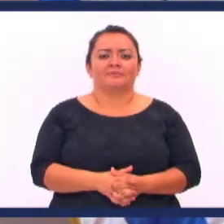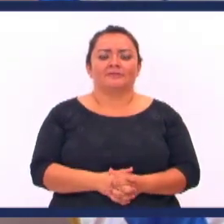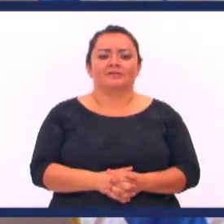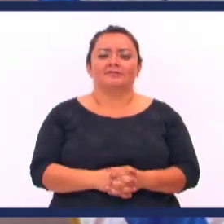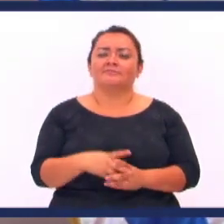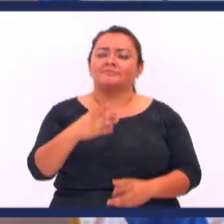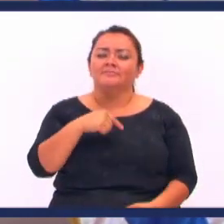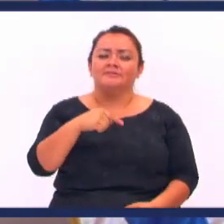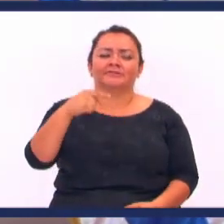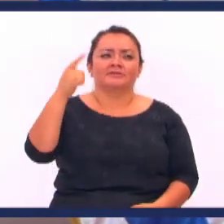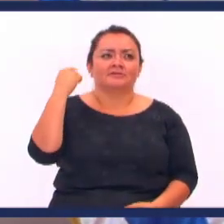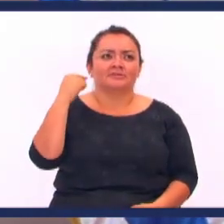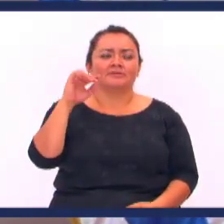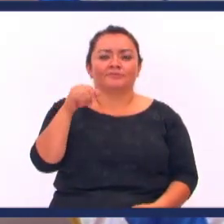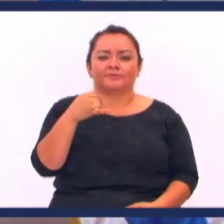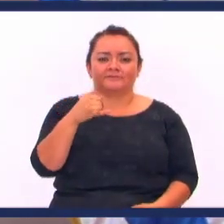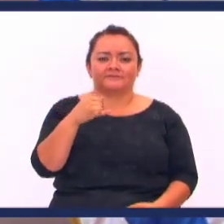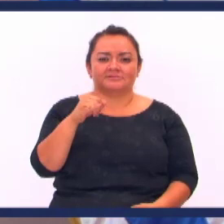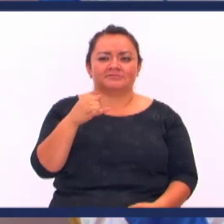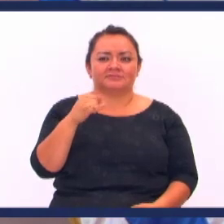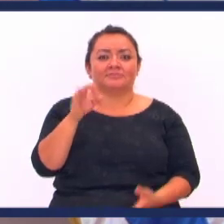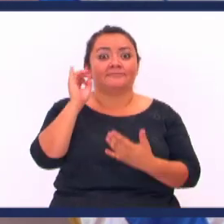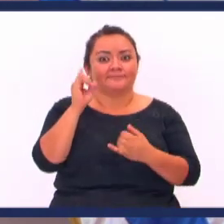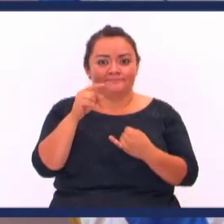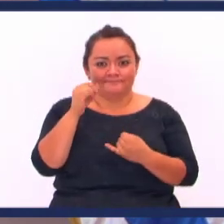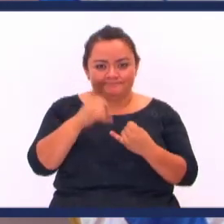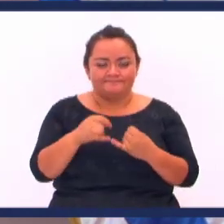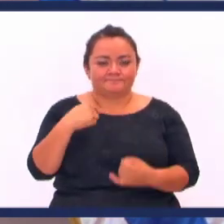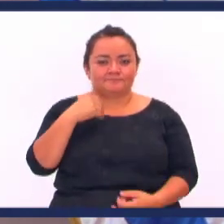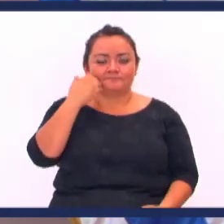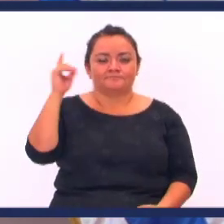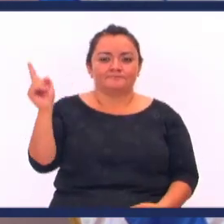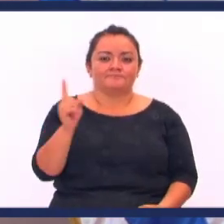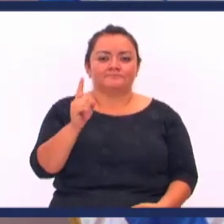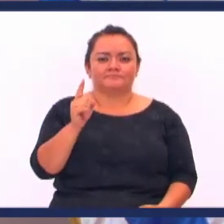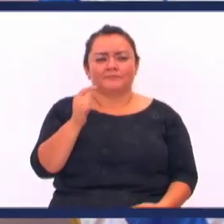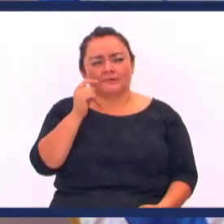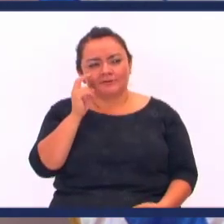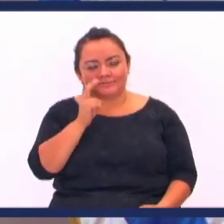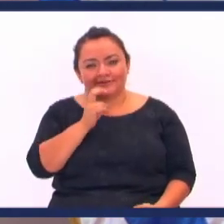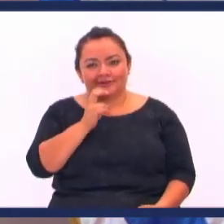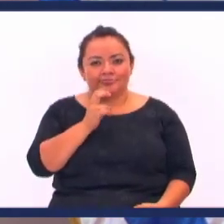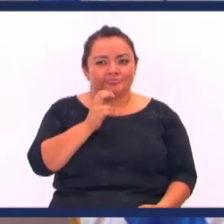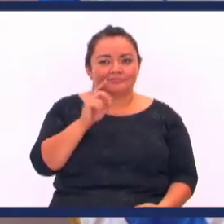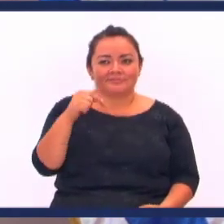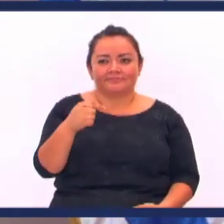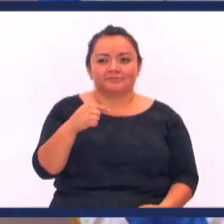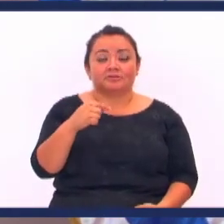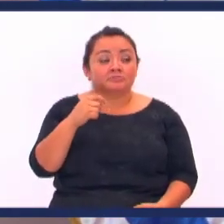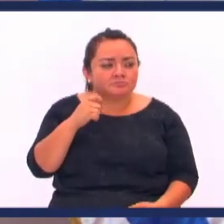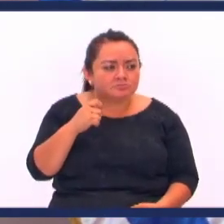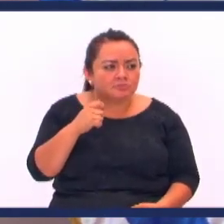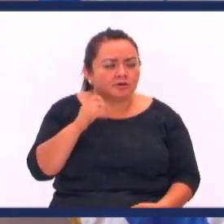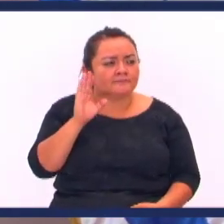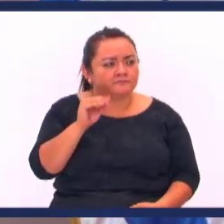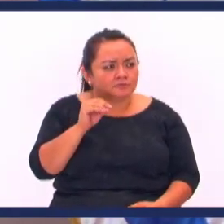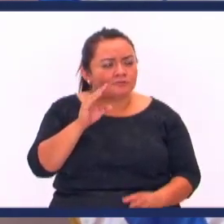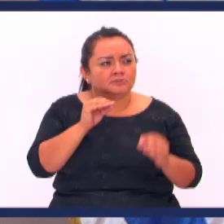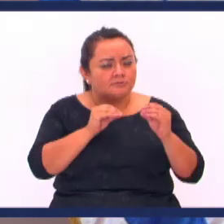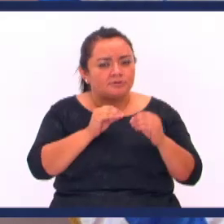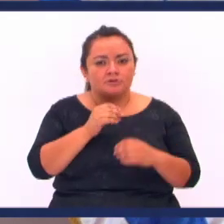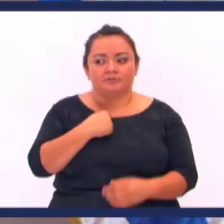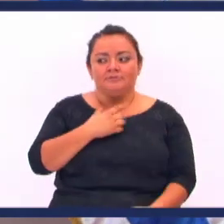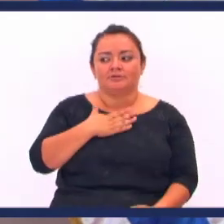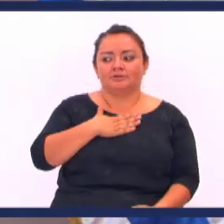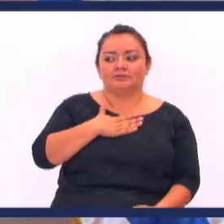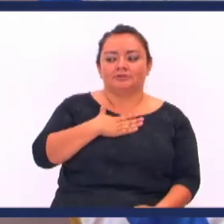muchacho Que tocó mi corazón Este pasado jueves Después de la prédica Es un poco misterioso Para hablar Y cada vez Que me se acerca Dice pastor Podemos hablar Un